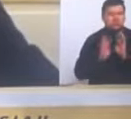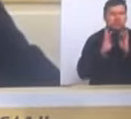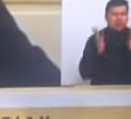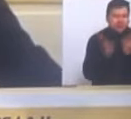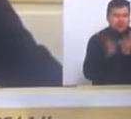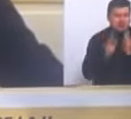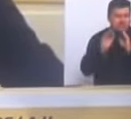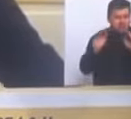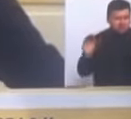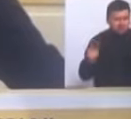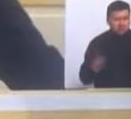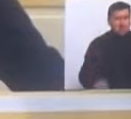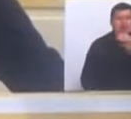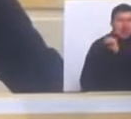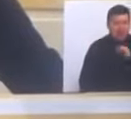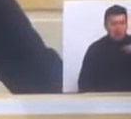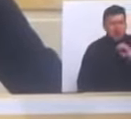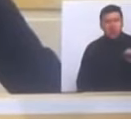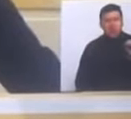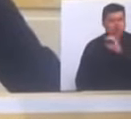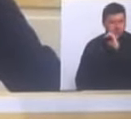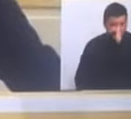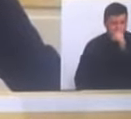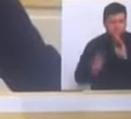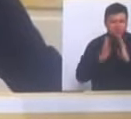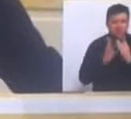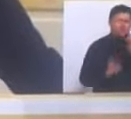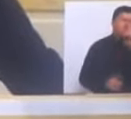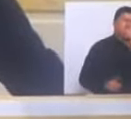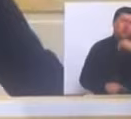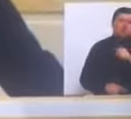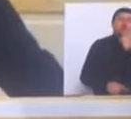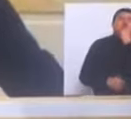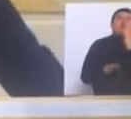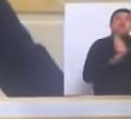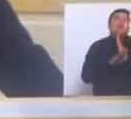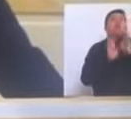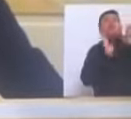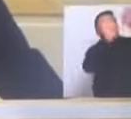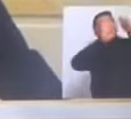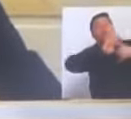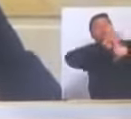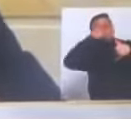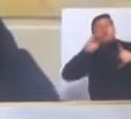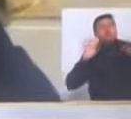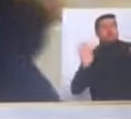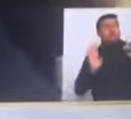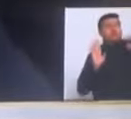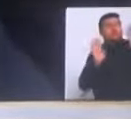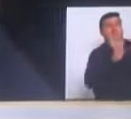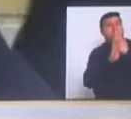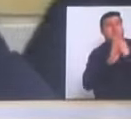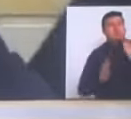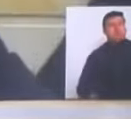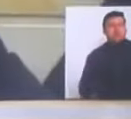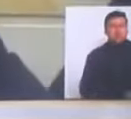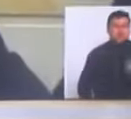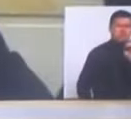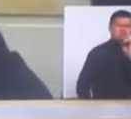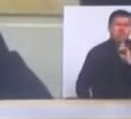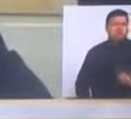y senadoras, que este no es un problema solamente del Caribe colombiano.